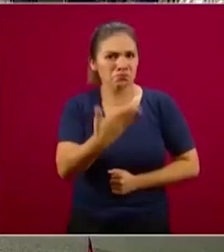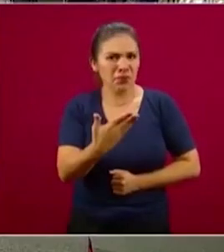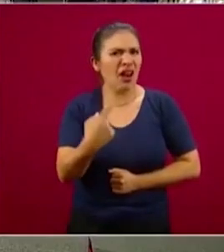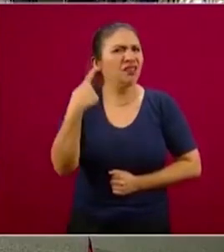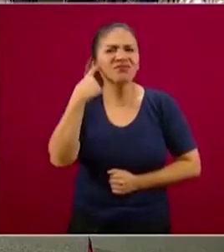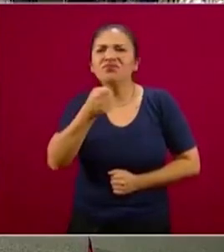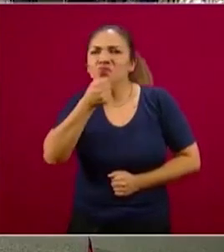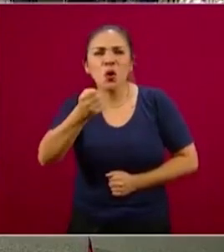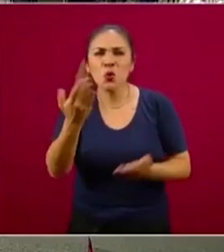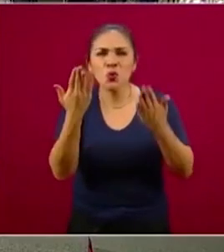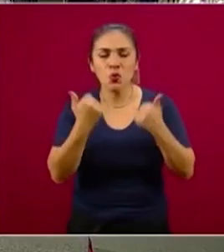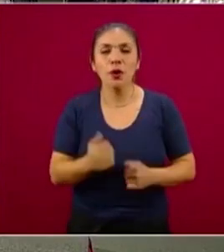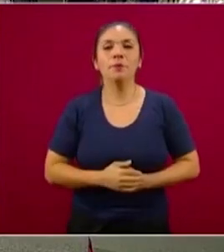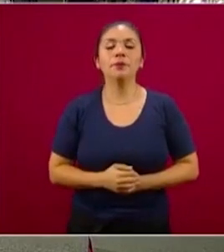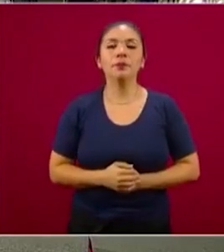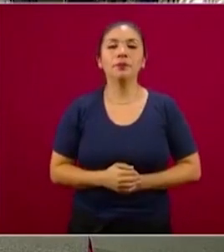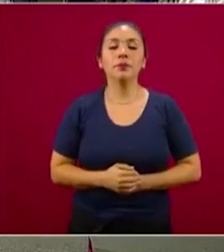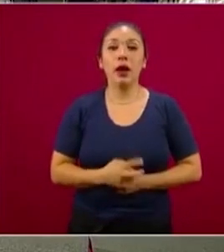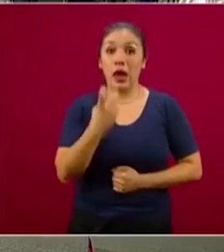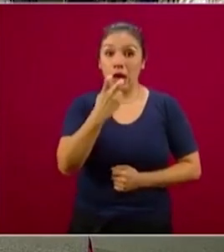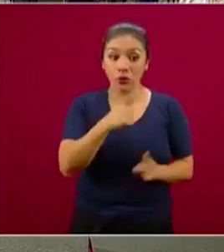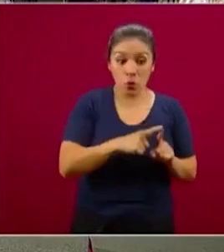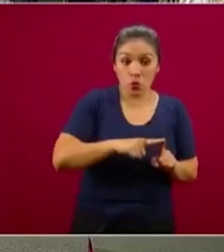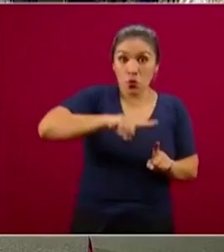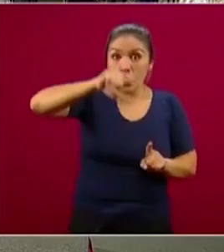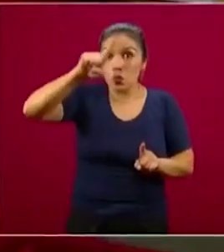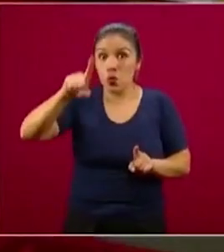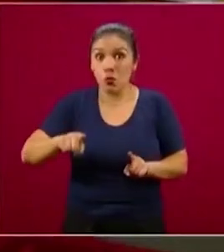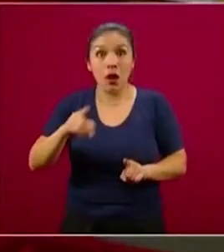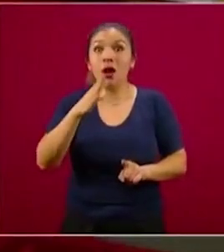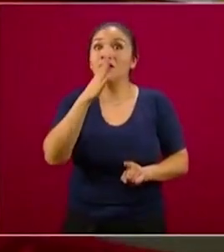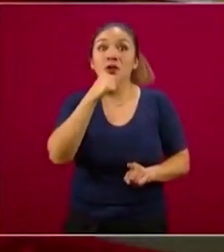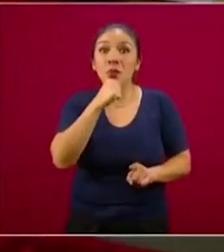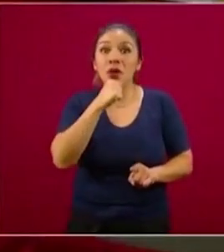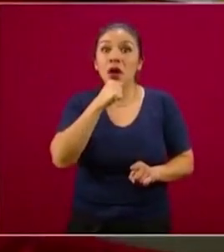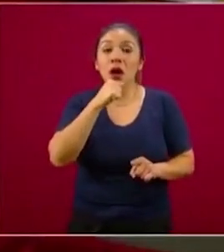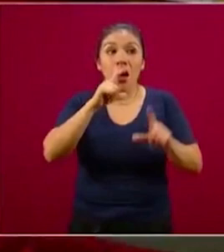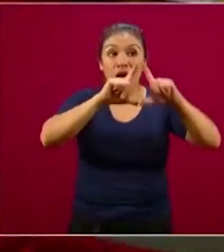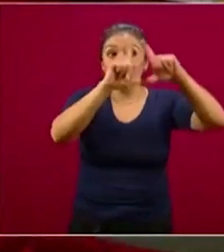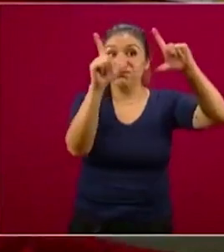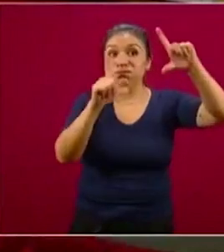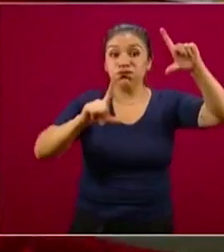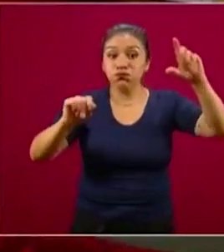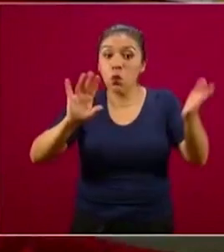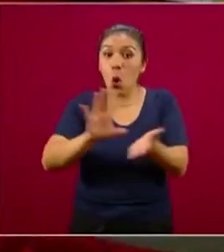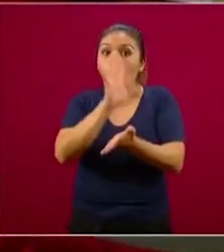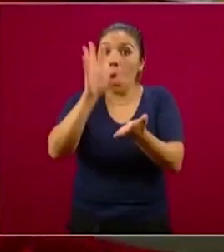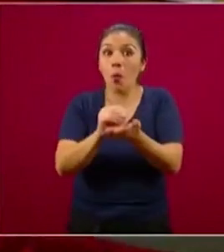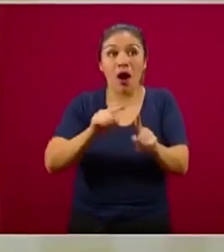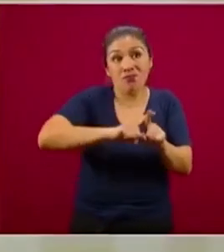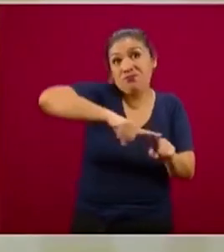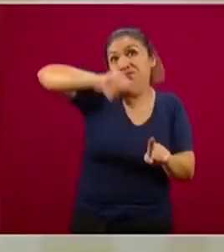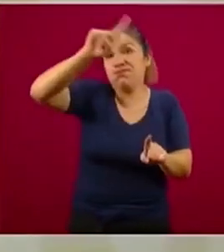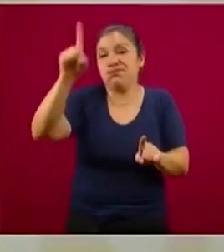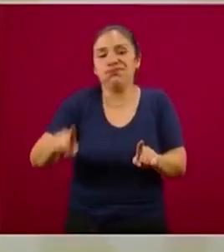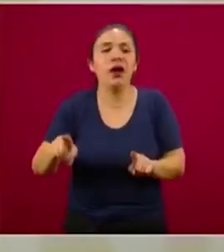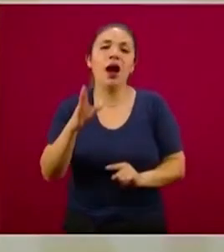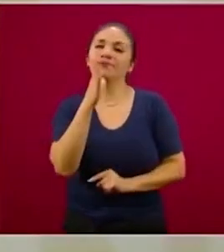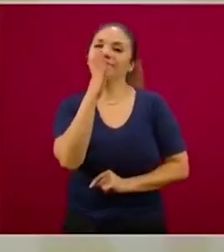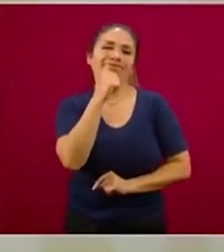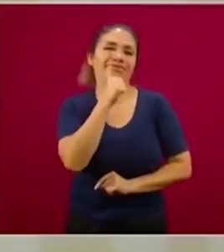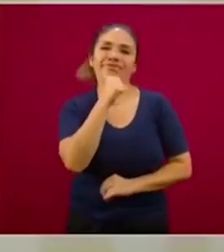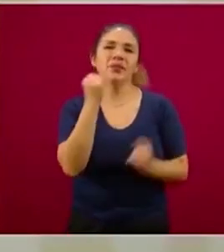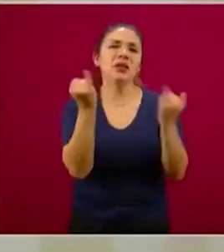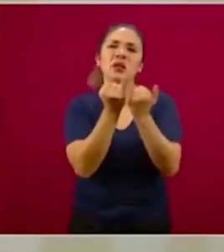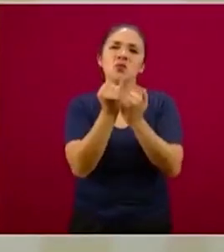La curva no se puede dibujar a nivel nacional, por eso es que no presentamos curvas nacionales y los propios matemáticos y